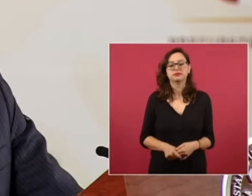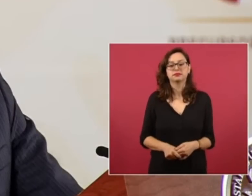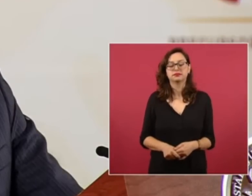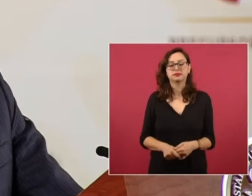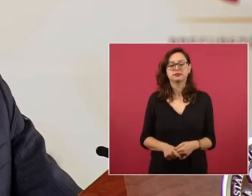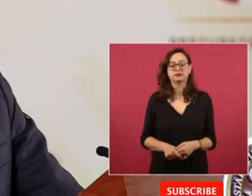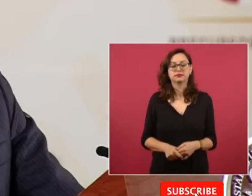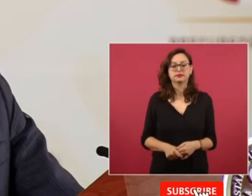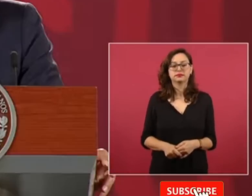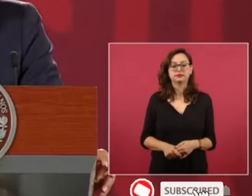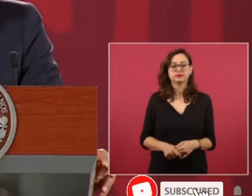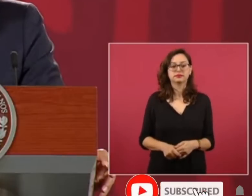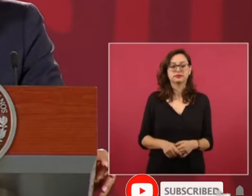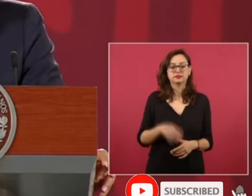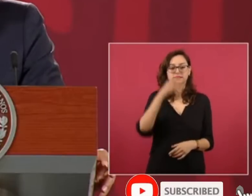que,